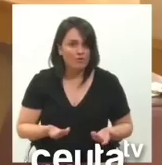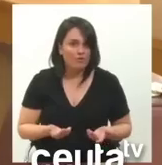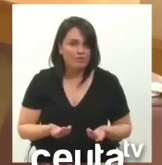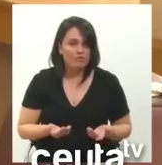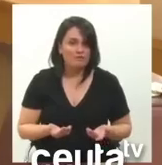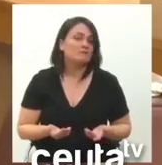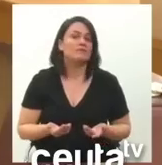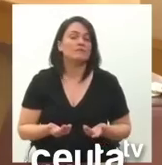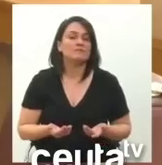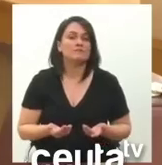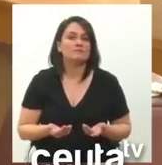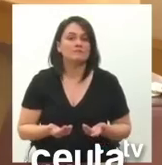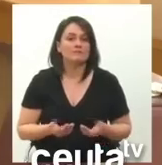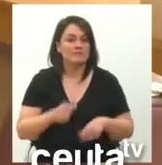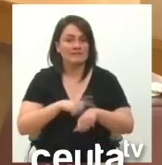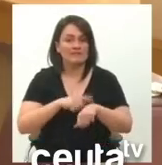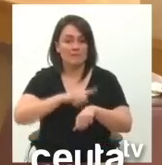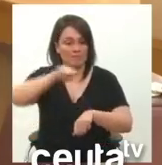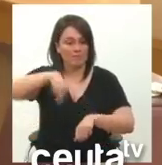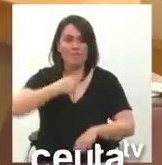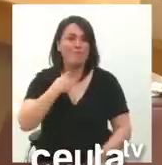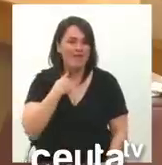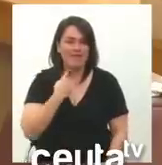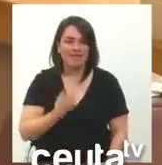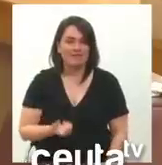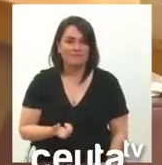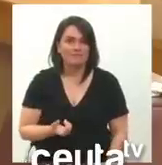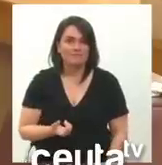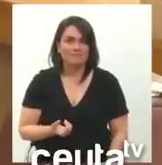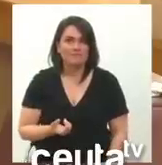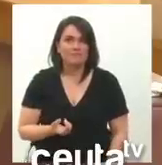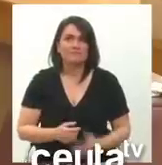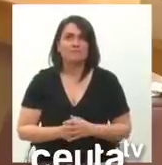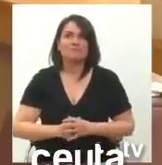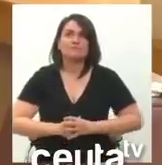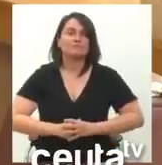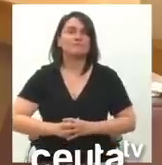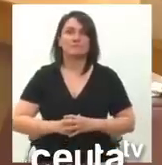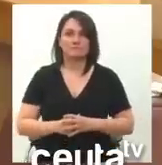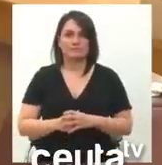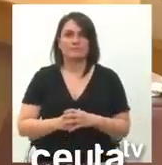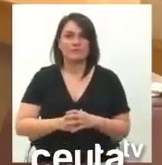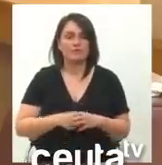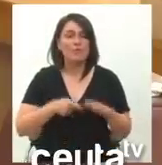¿No ven que nos hacen perder el tiempo? ¿No ven que no vamos a entrar en sus provocaciones?